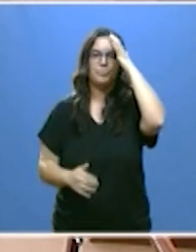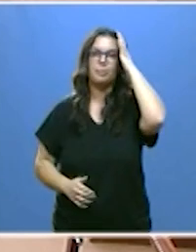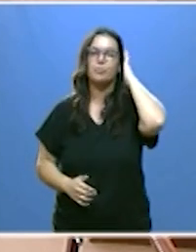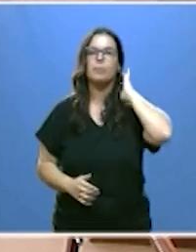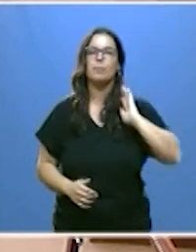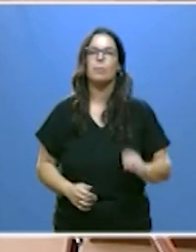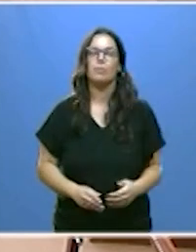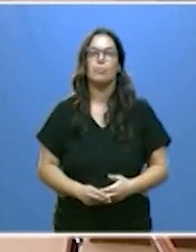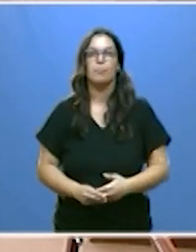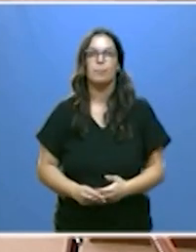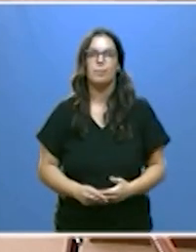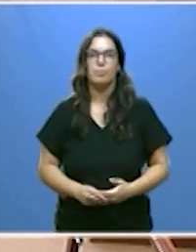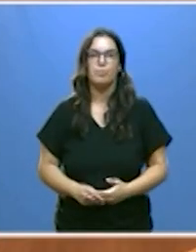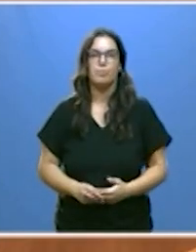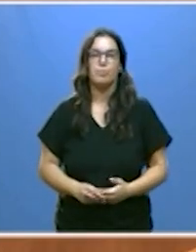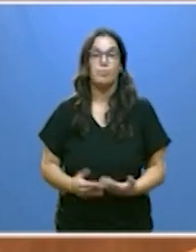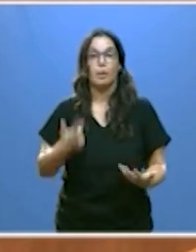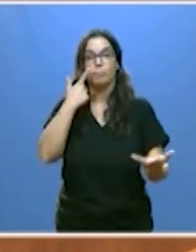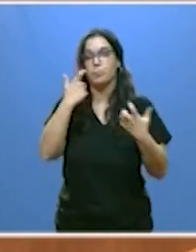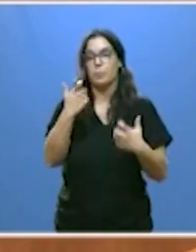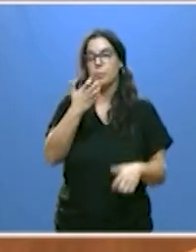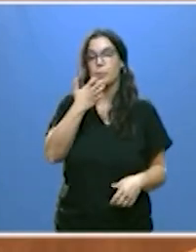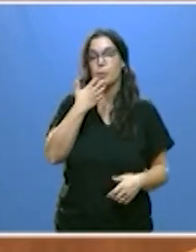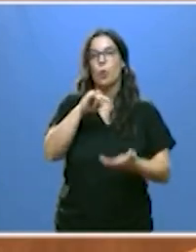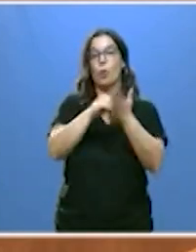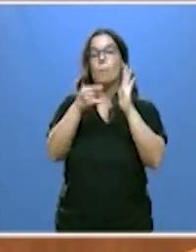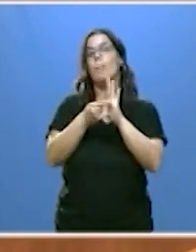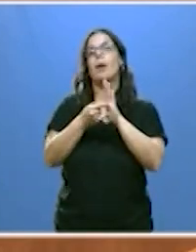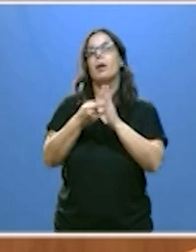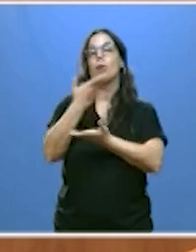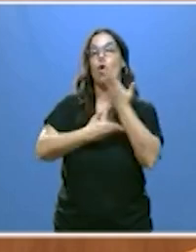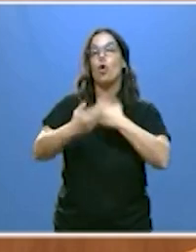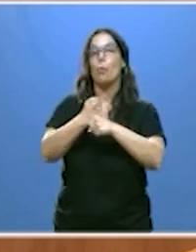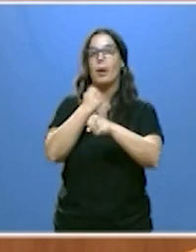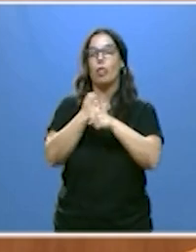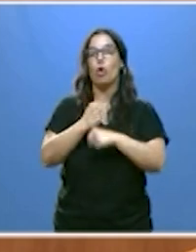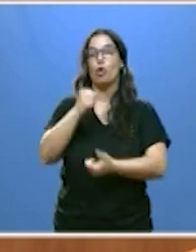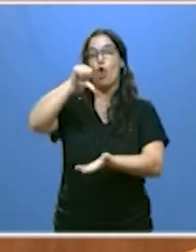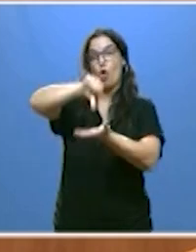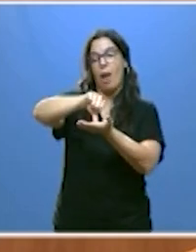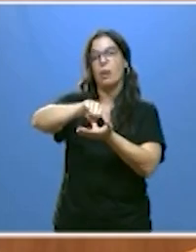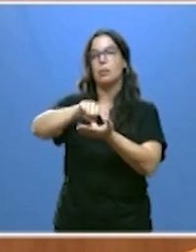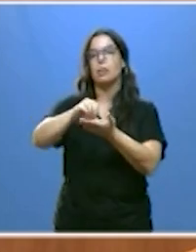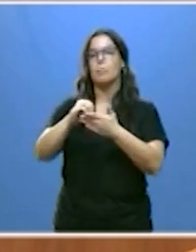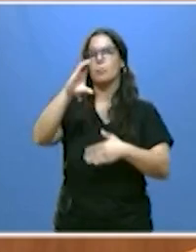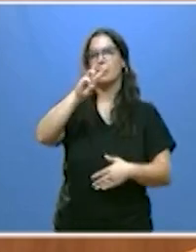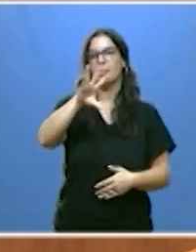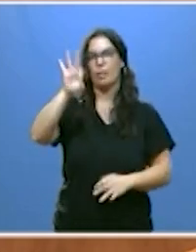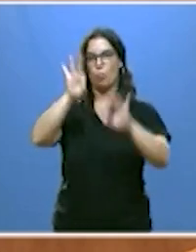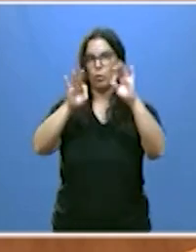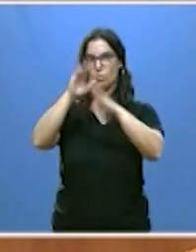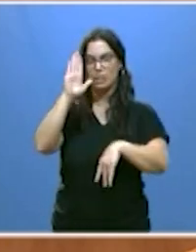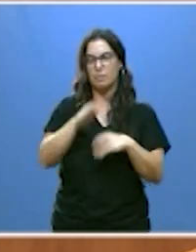algo que queda reflejado por ejemplo en el plan de cooperación local que se incrementa por encima del 35%